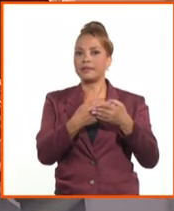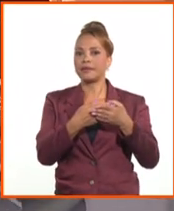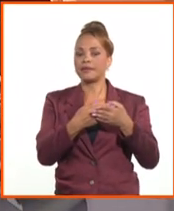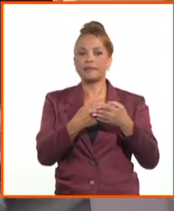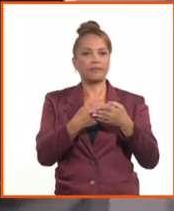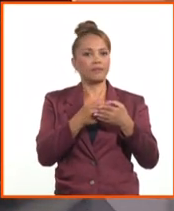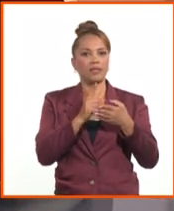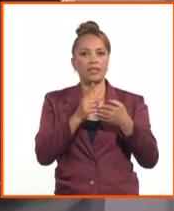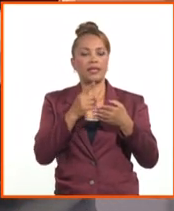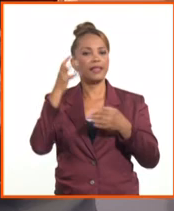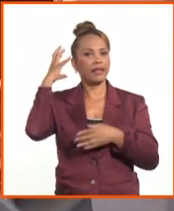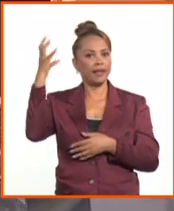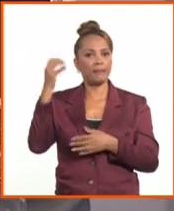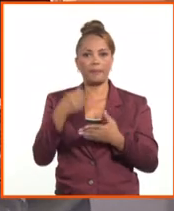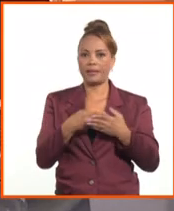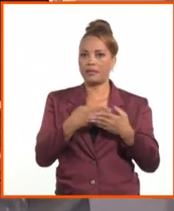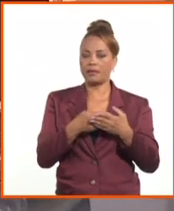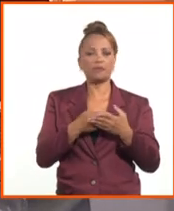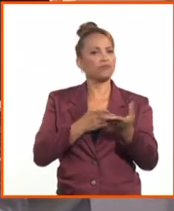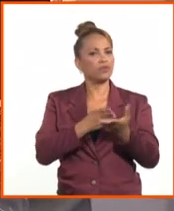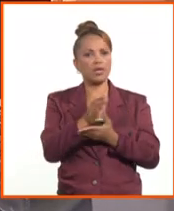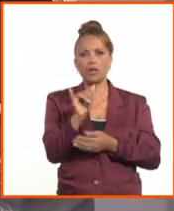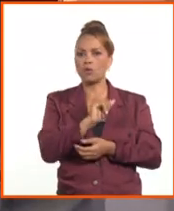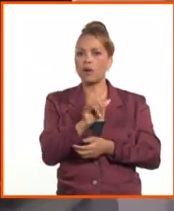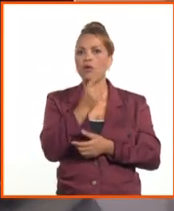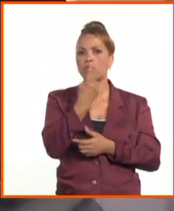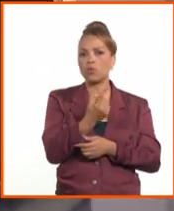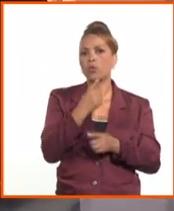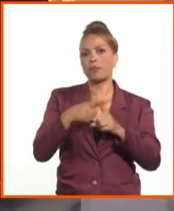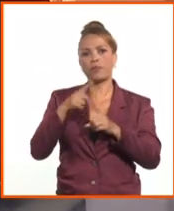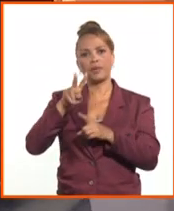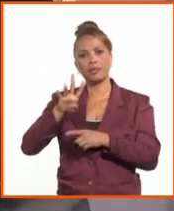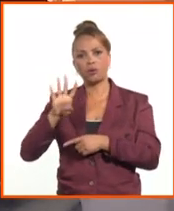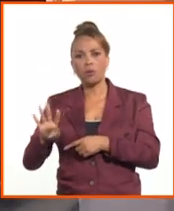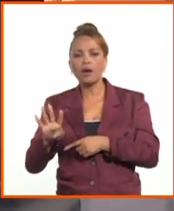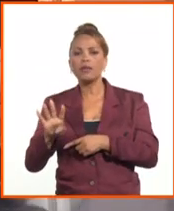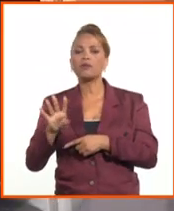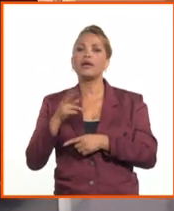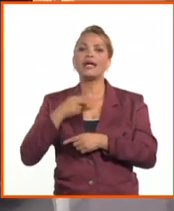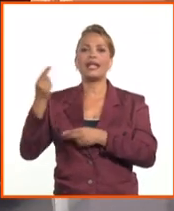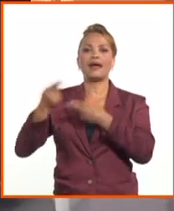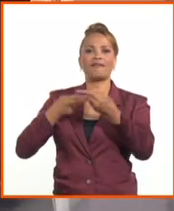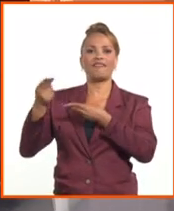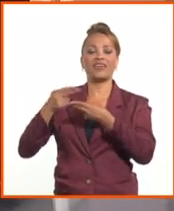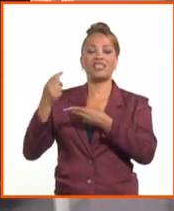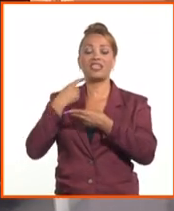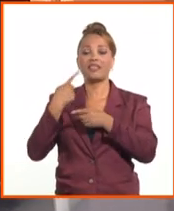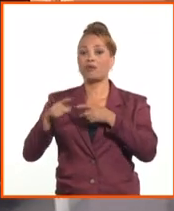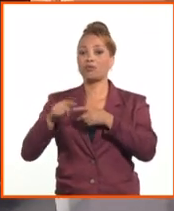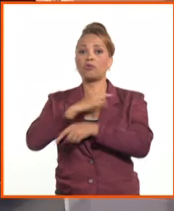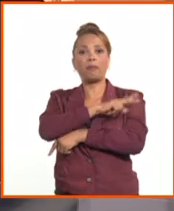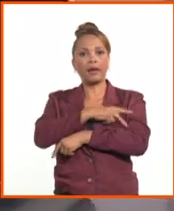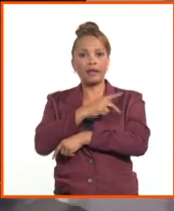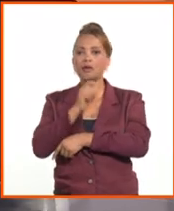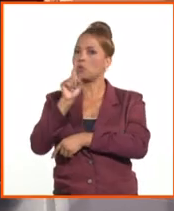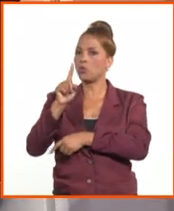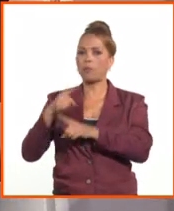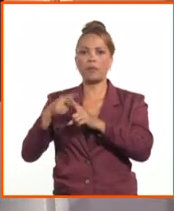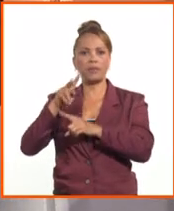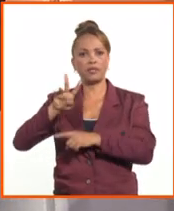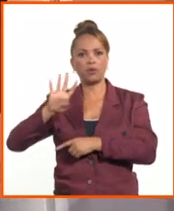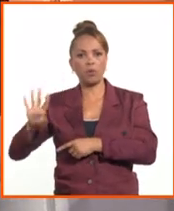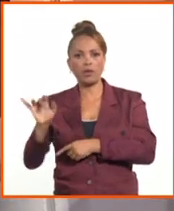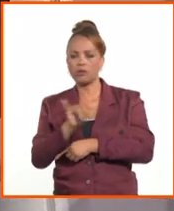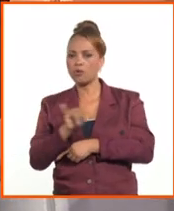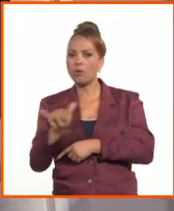o sea, el sector empresarial además se mantiene el tipo de cambio 1x24, las importaciones que entran al país entran con el tipo de cambio 1x24 y por